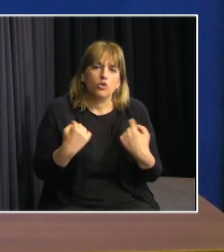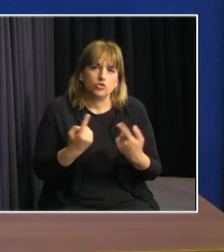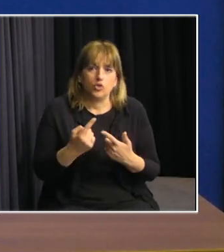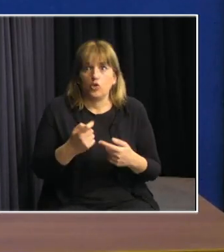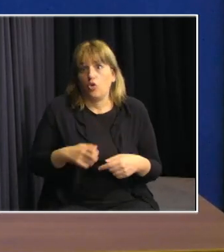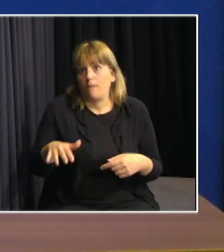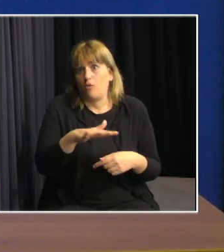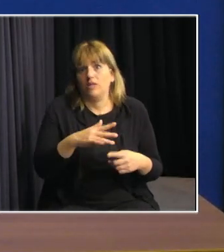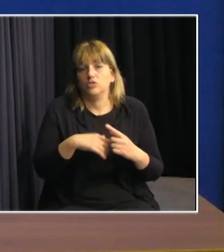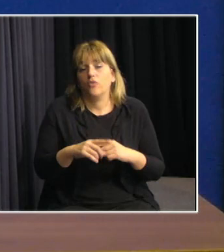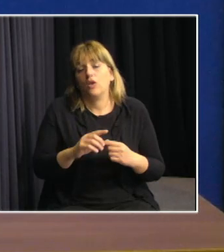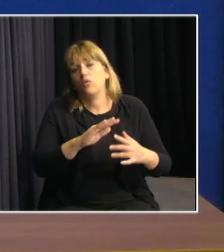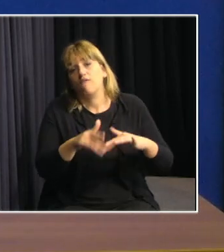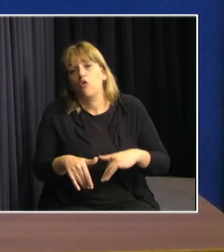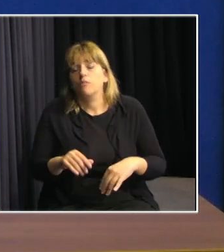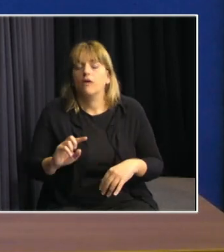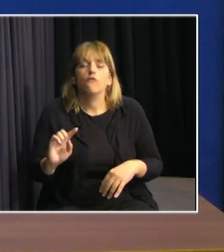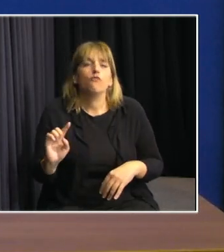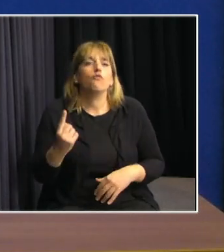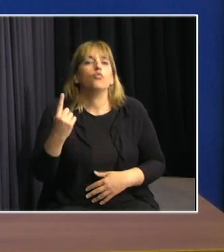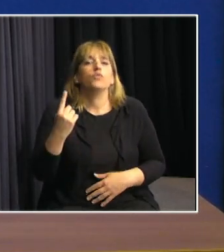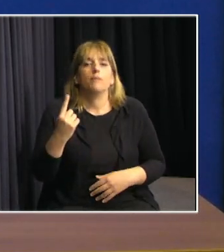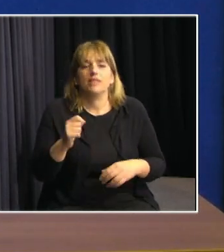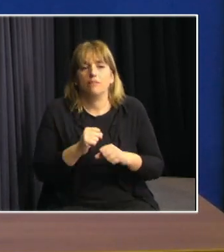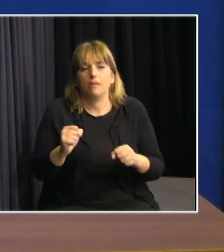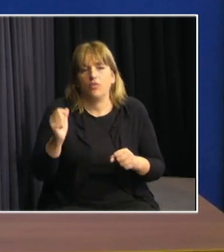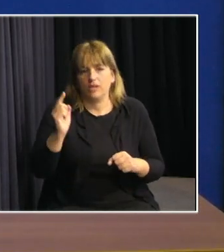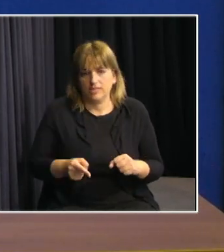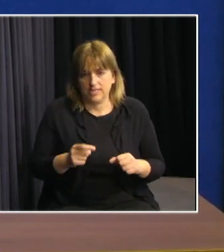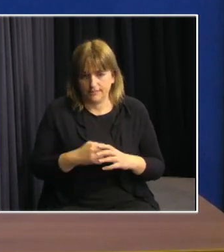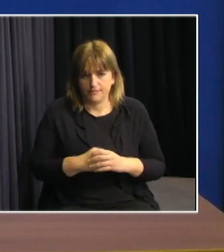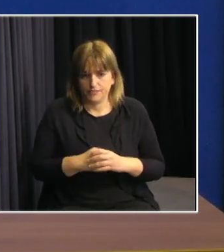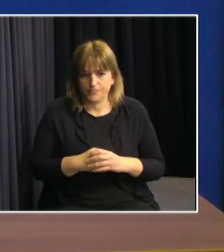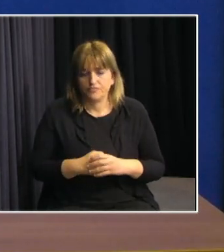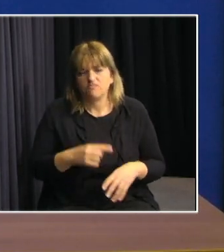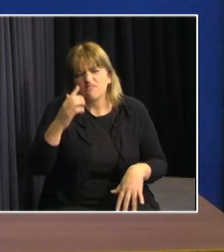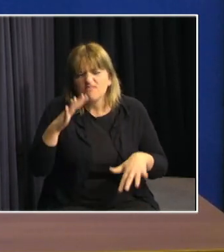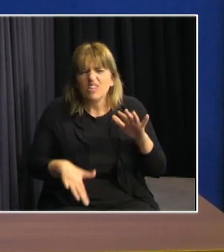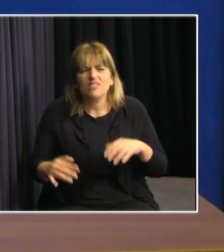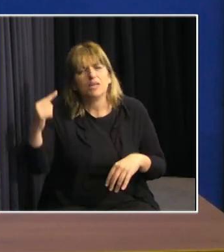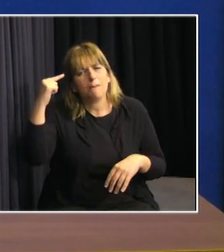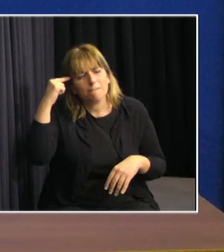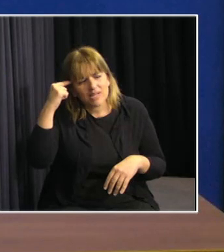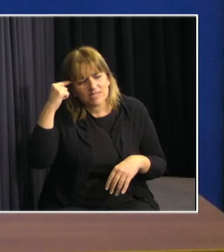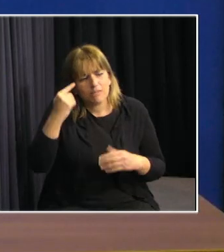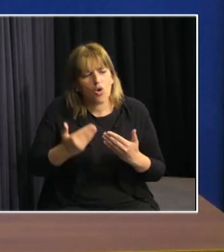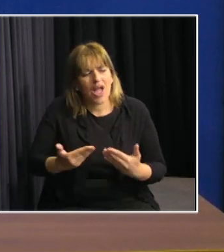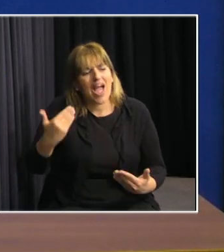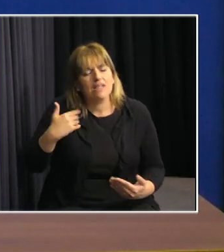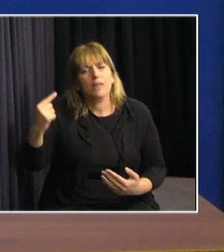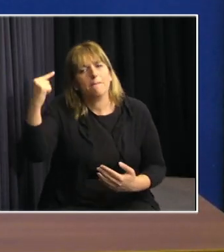población de algunas medidas fundamentales para tomar en esos casos. A veces pensamos, o solíamos pensar,